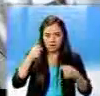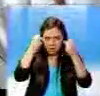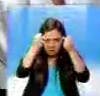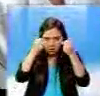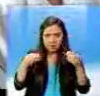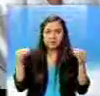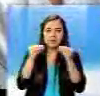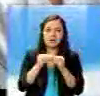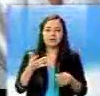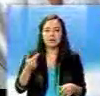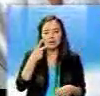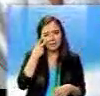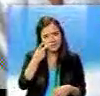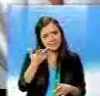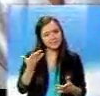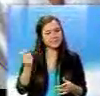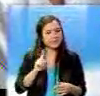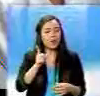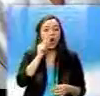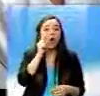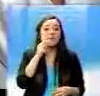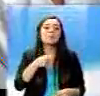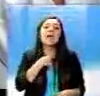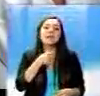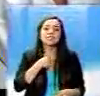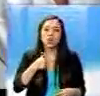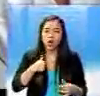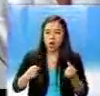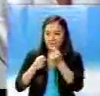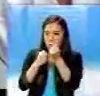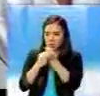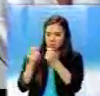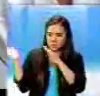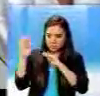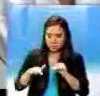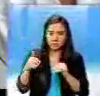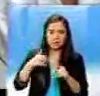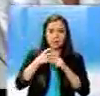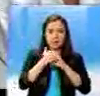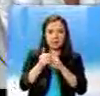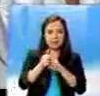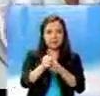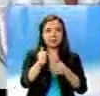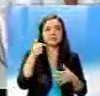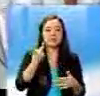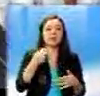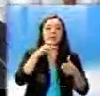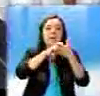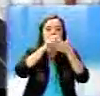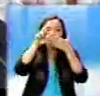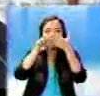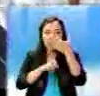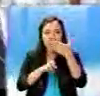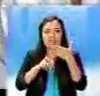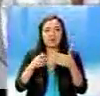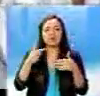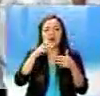compañero de aquí del Comité Ejecutivo Nacional. Bienvenidos compañeros del Progreso, Chiquimula y Petén, que andaban perdidos.